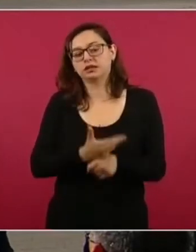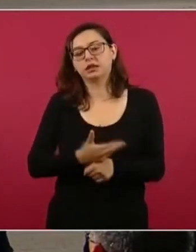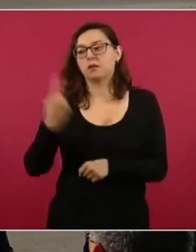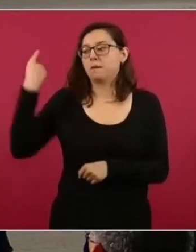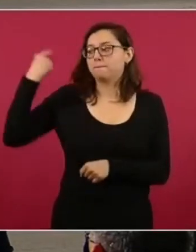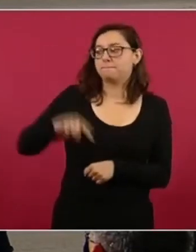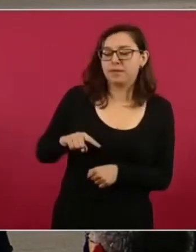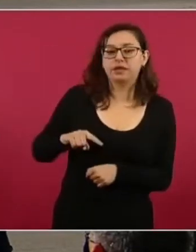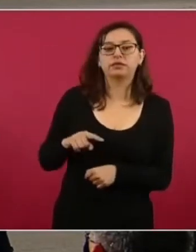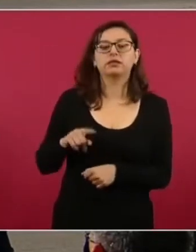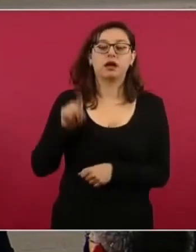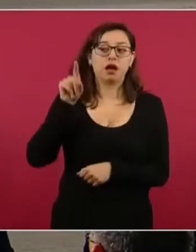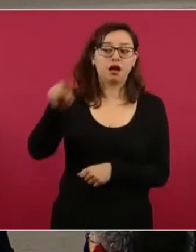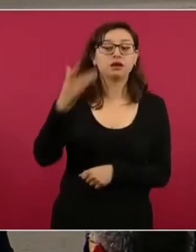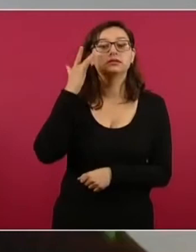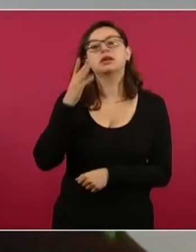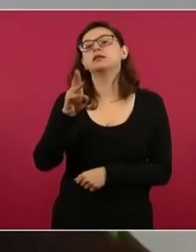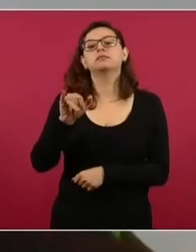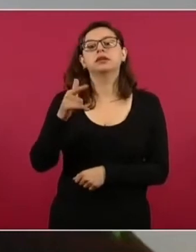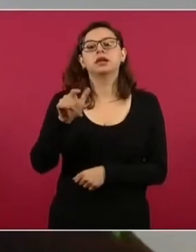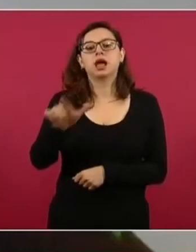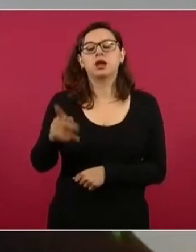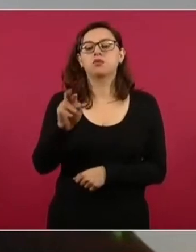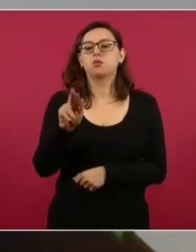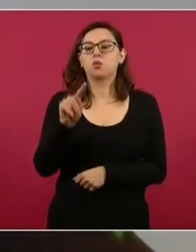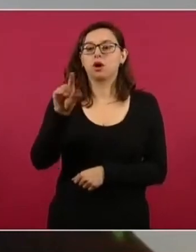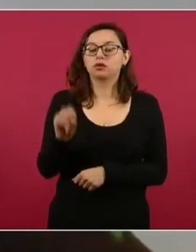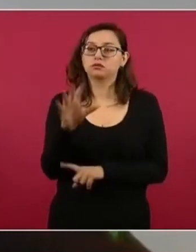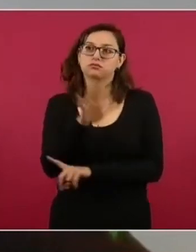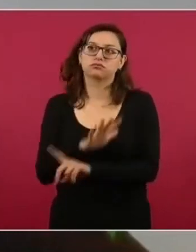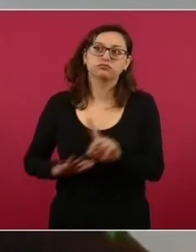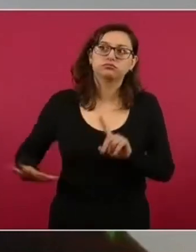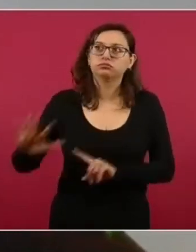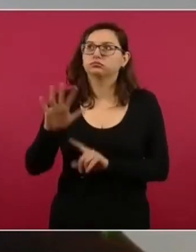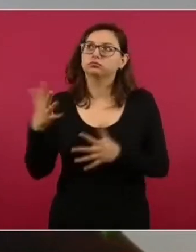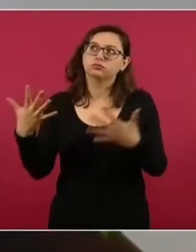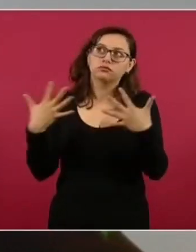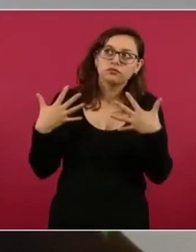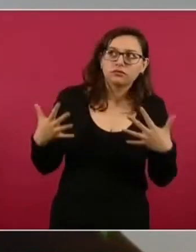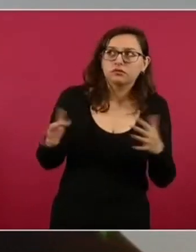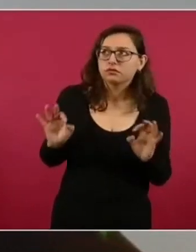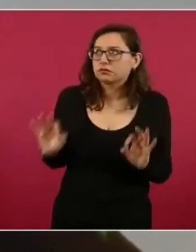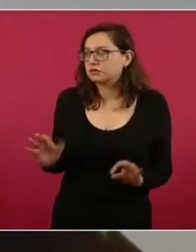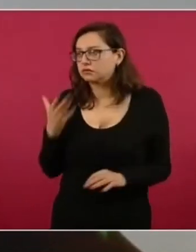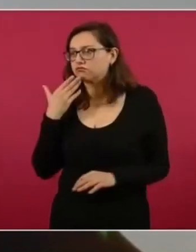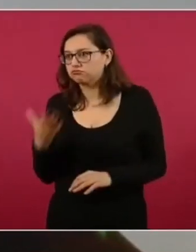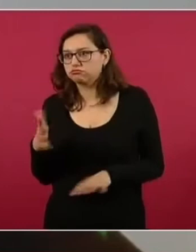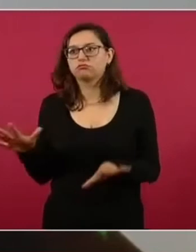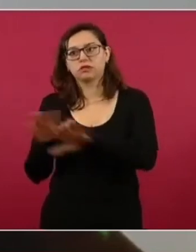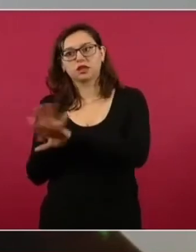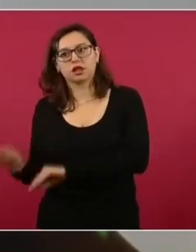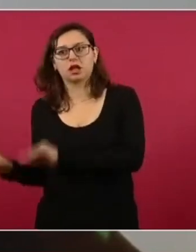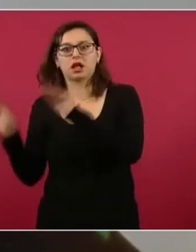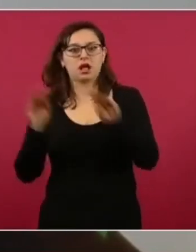vamos a estar en San Miguel del Puerto y si las condiciones climáticas nos lo permiten, también estaríamos en Pluma y Hidalgo